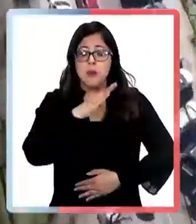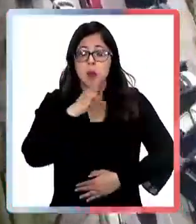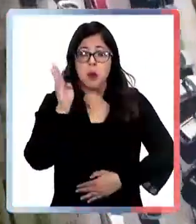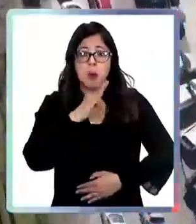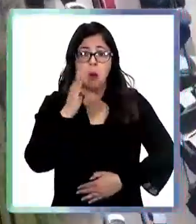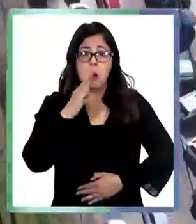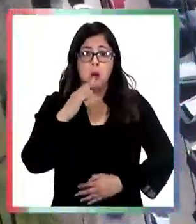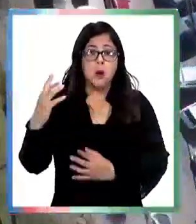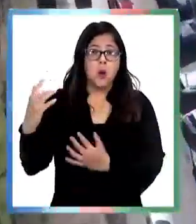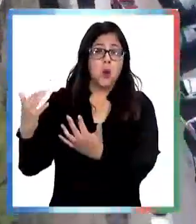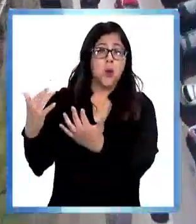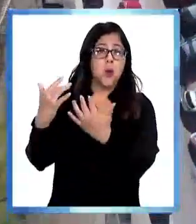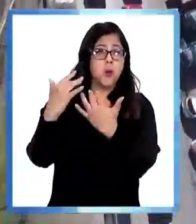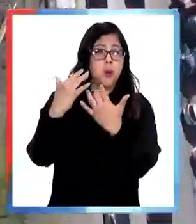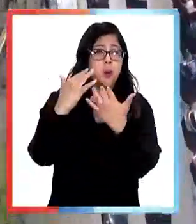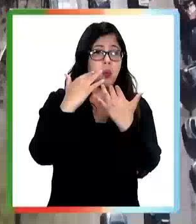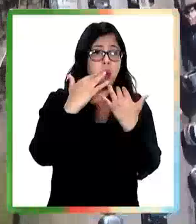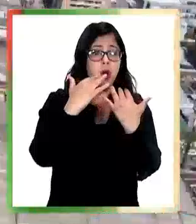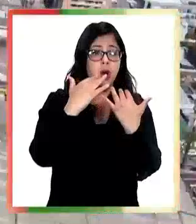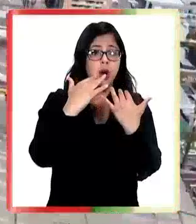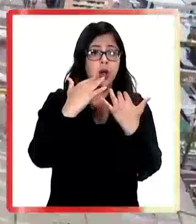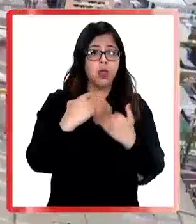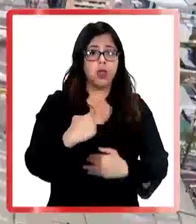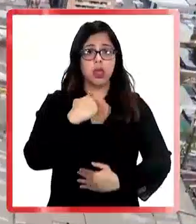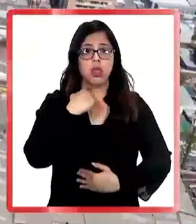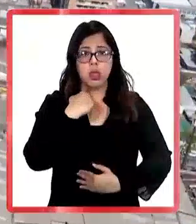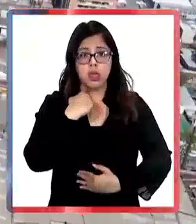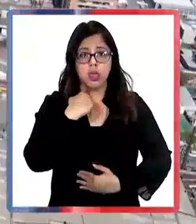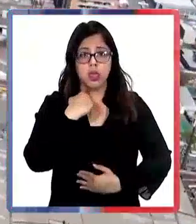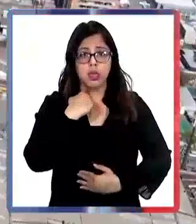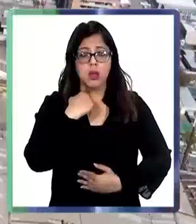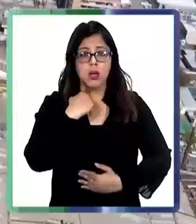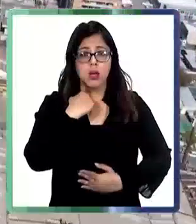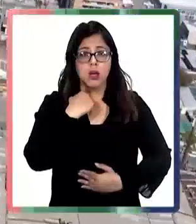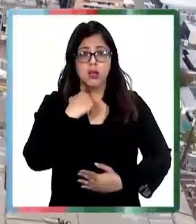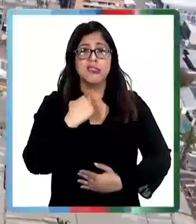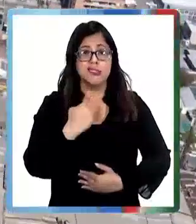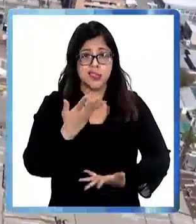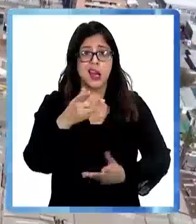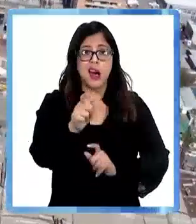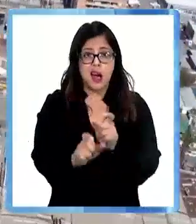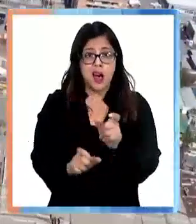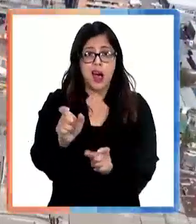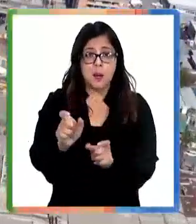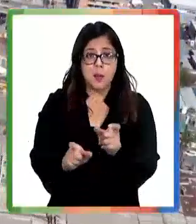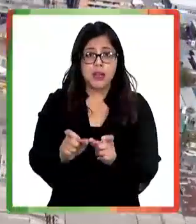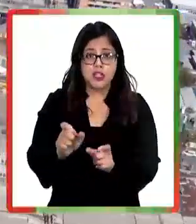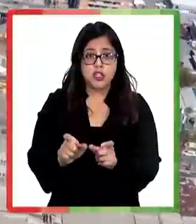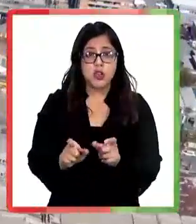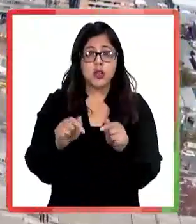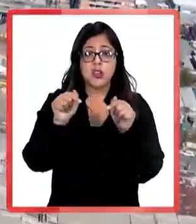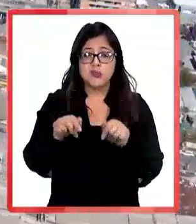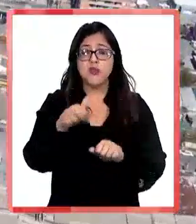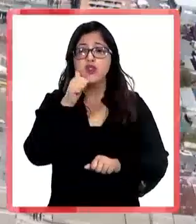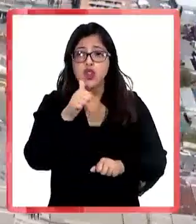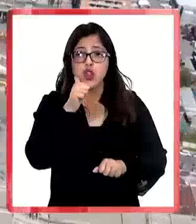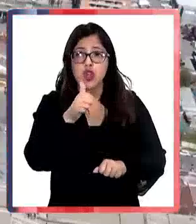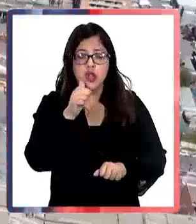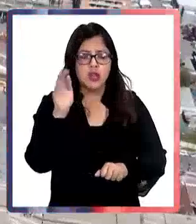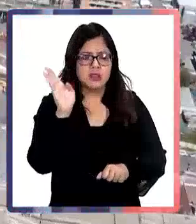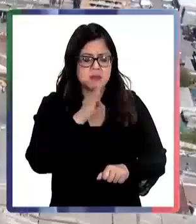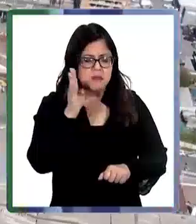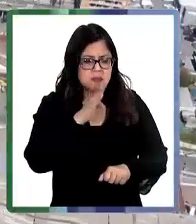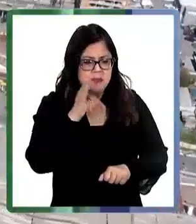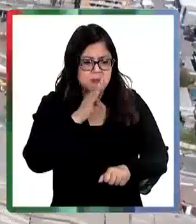percibiéndose diariamente el olor a abono animal. La molestia se agudizó en la población en las dos últimas semanas,